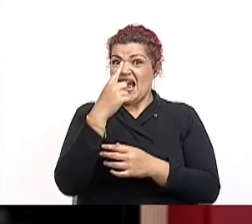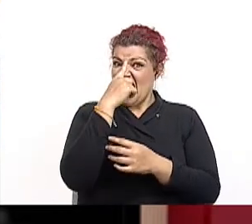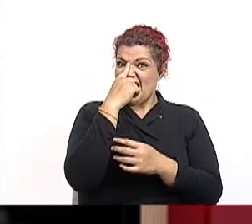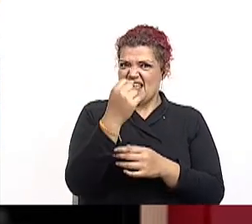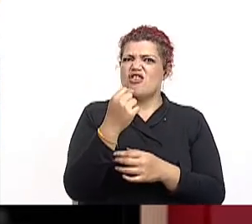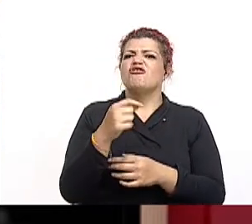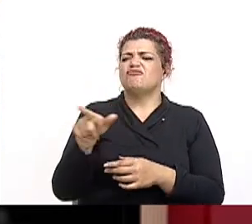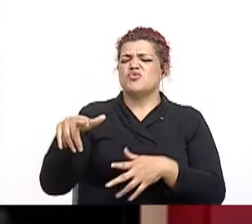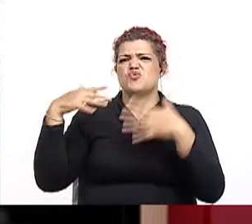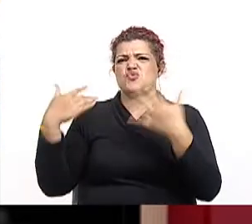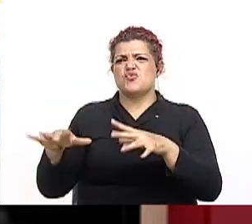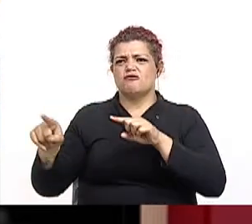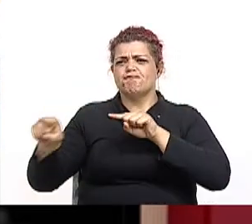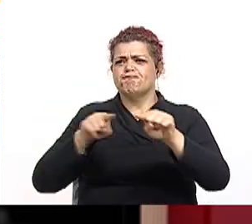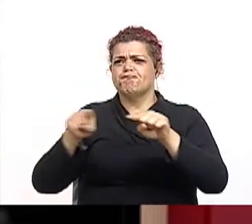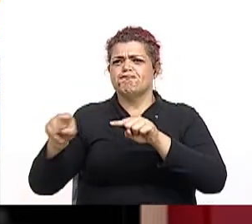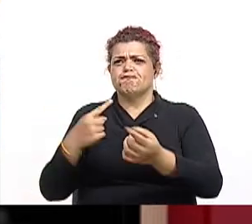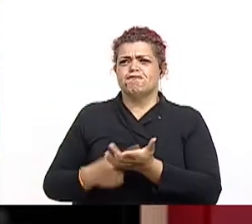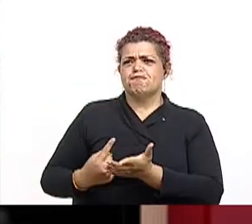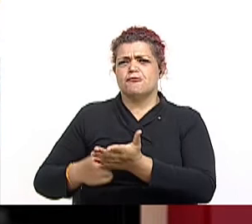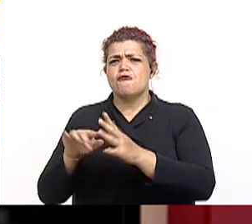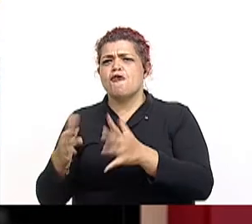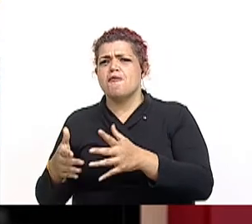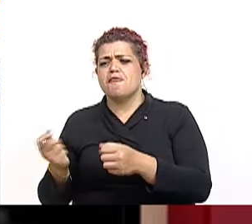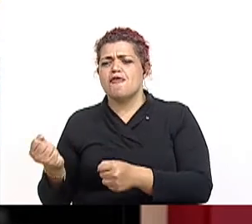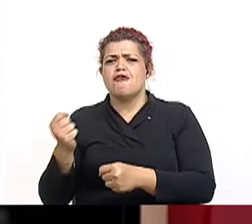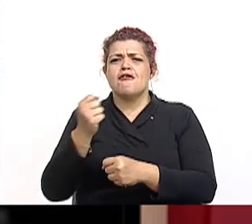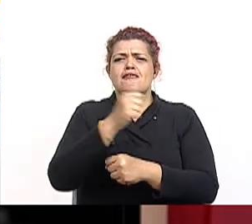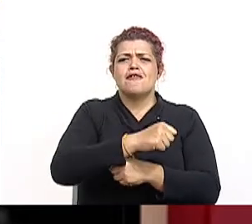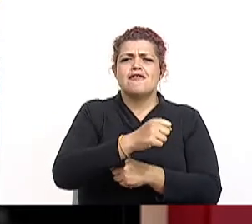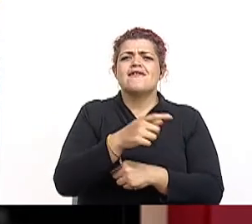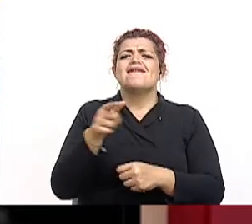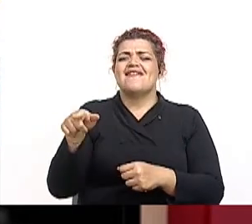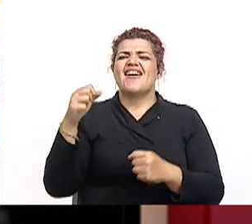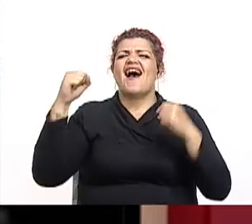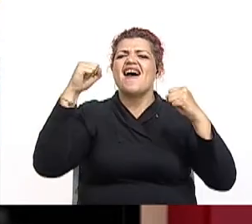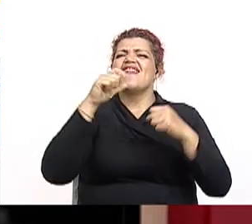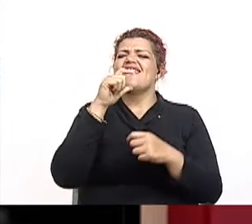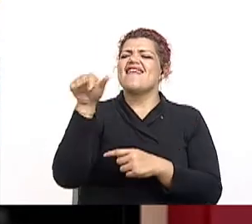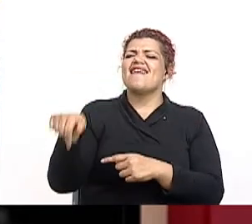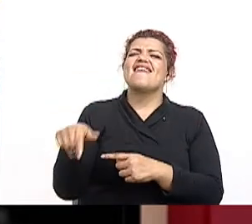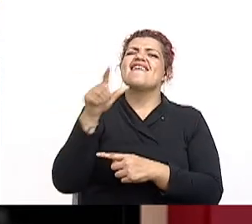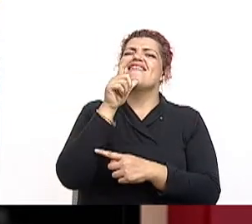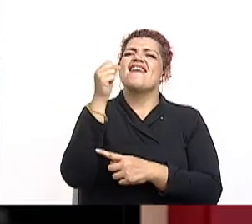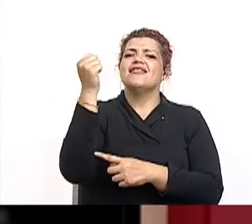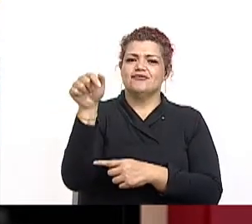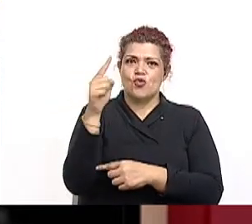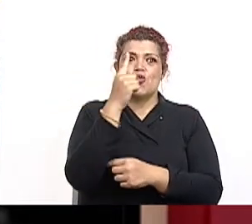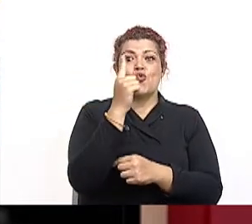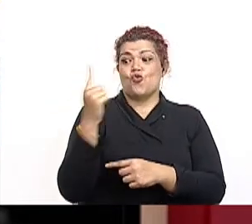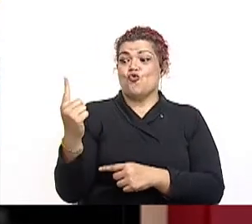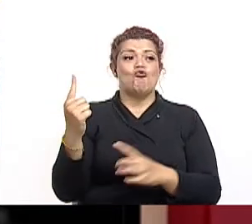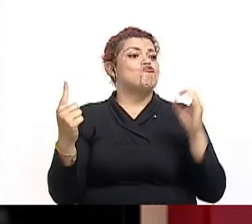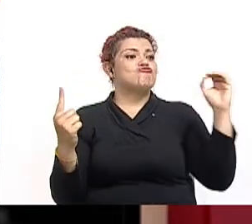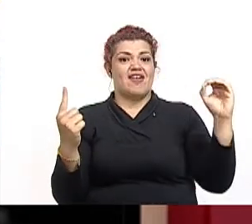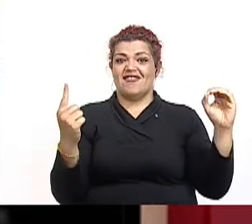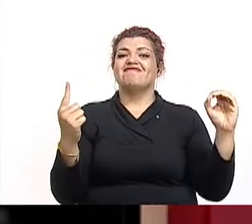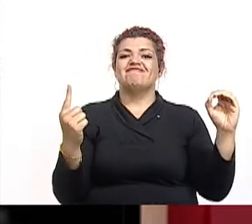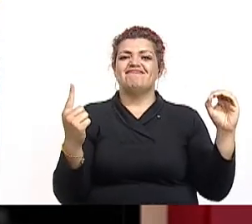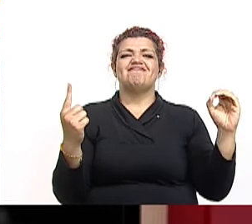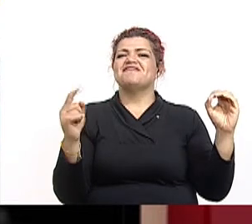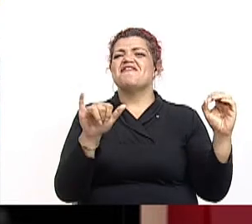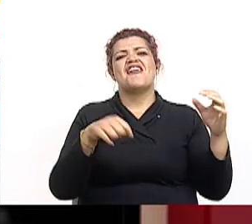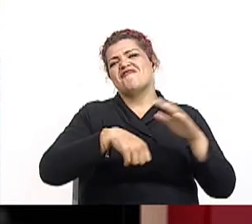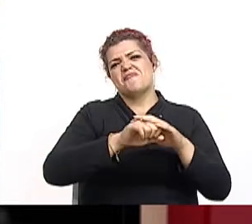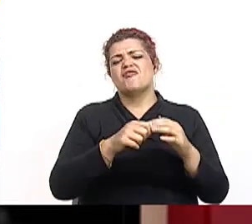cuanto a la dirección técnica. Uno por cero en ese primer juego. Más adelante veremos que hay otros partidos dentro de la historia